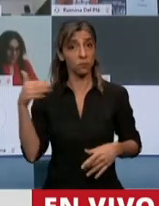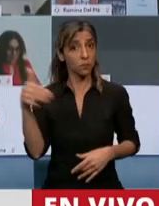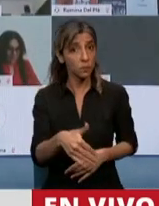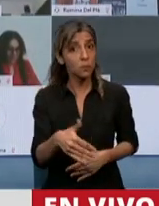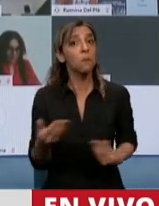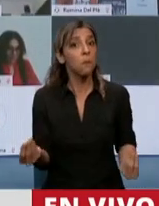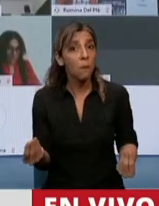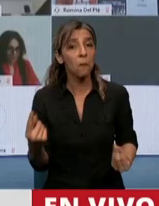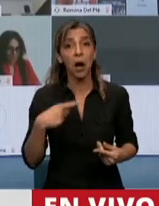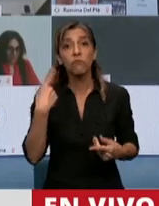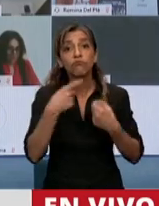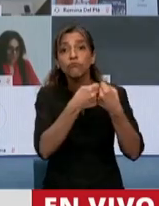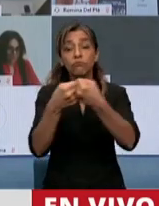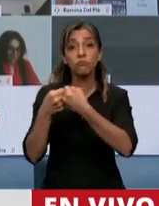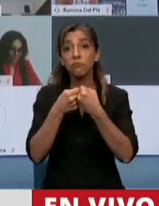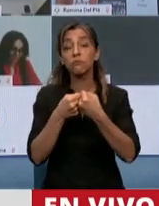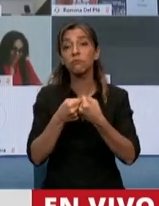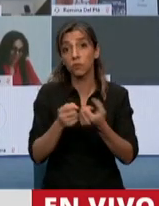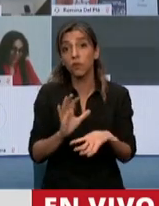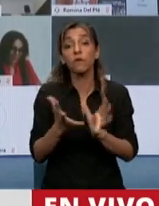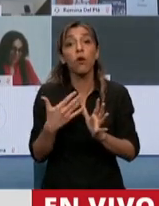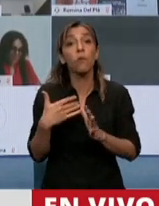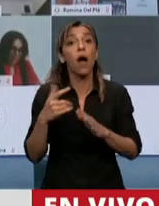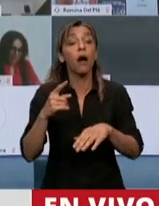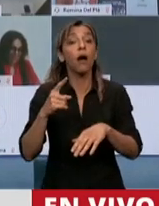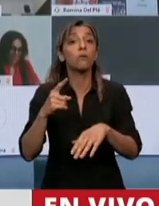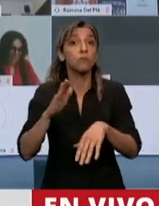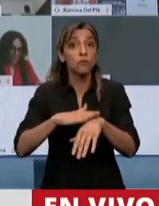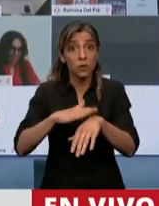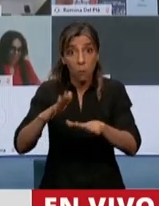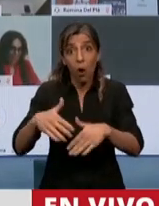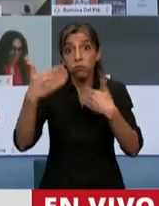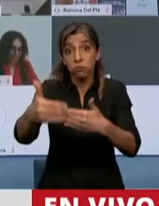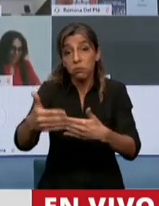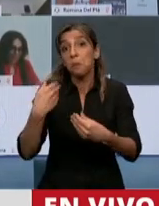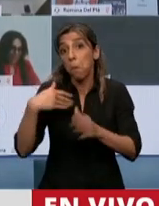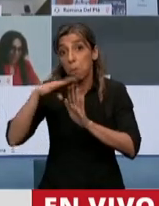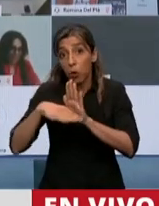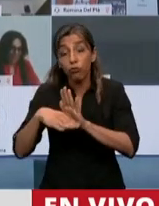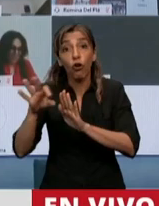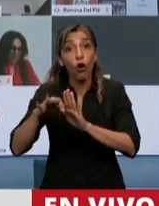para la prórroga del protocolo que nos permitiría sesionar de manera válida.